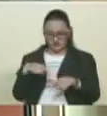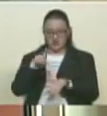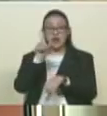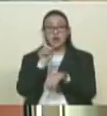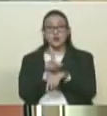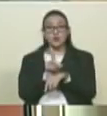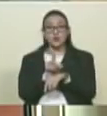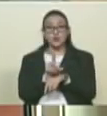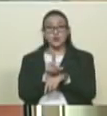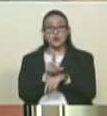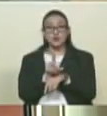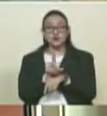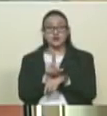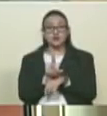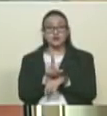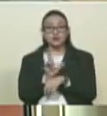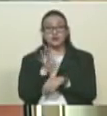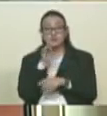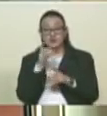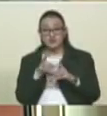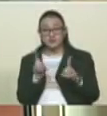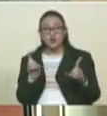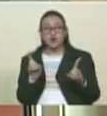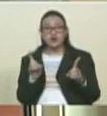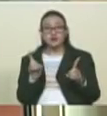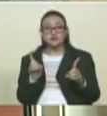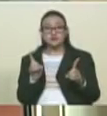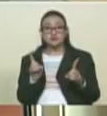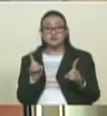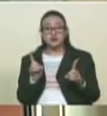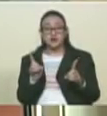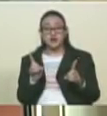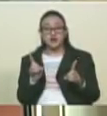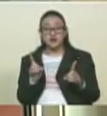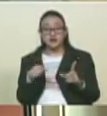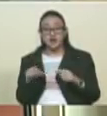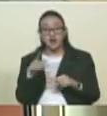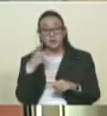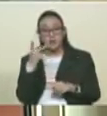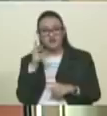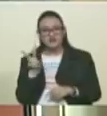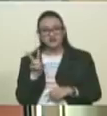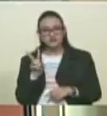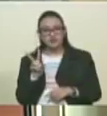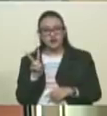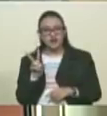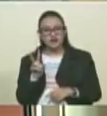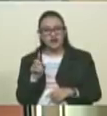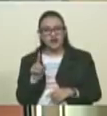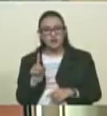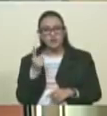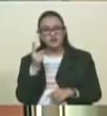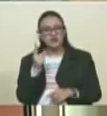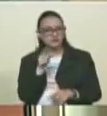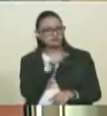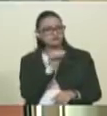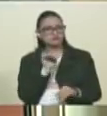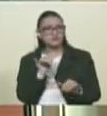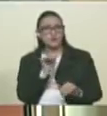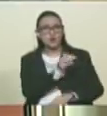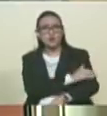tenor antidemocrático que persiste en la vida política venezolana es la derecha venezolana. No puedes